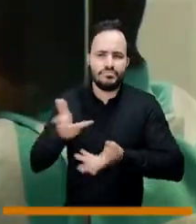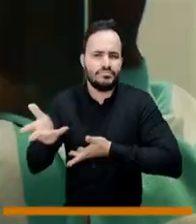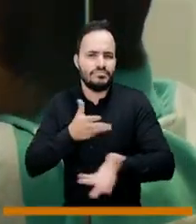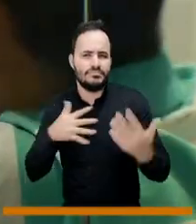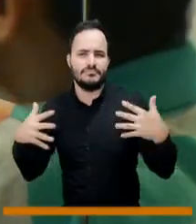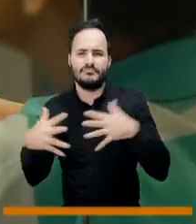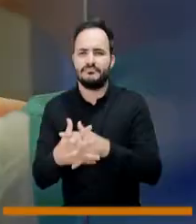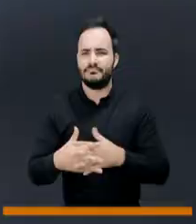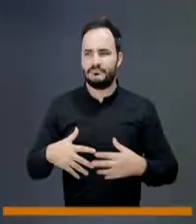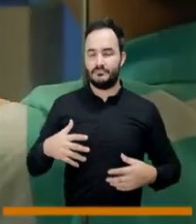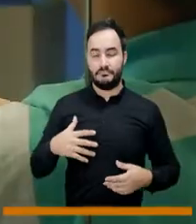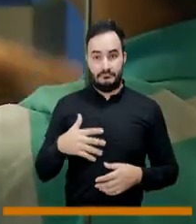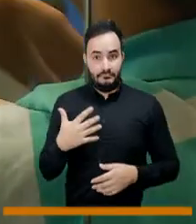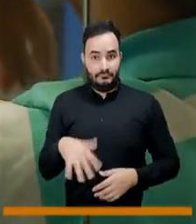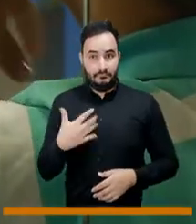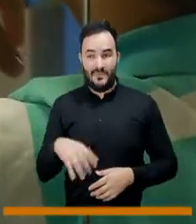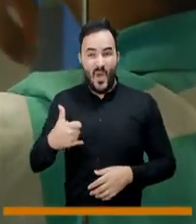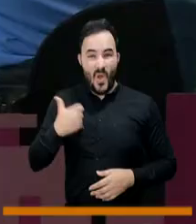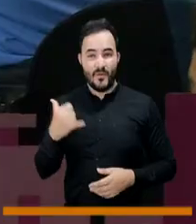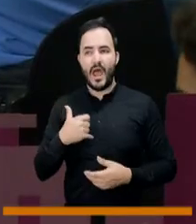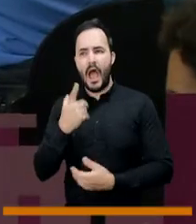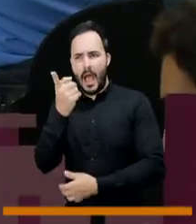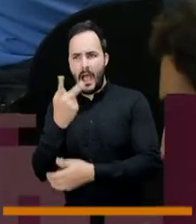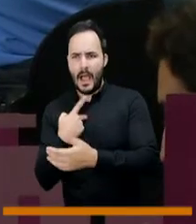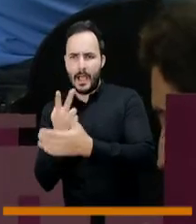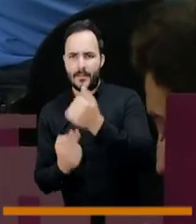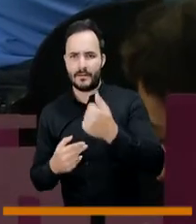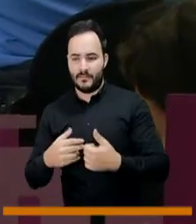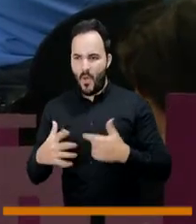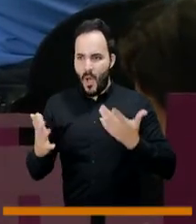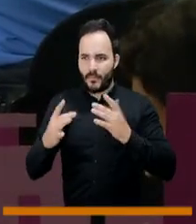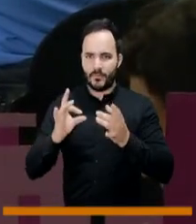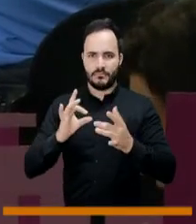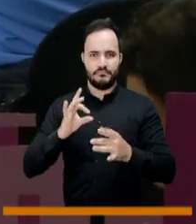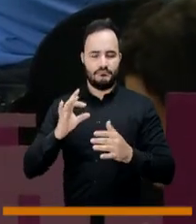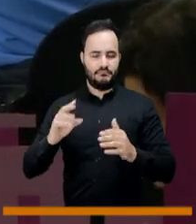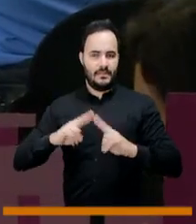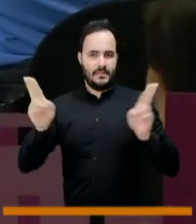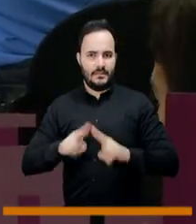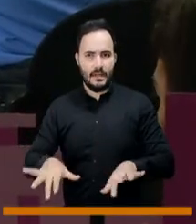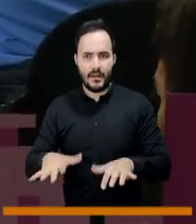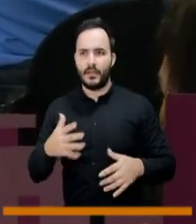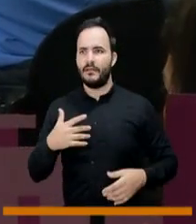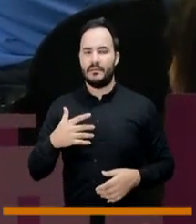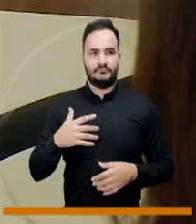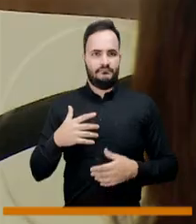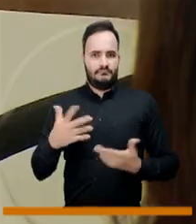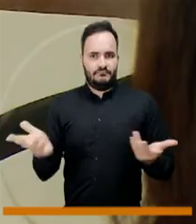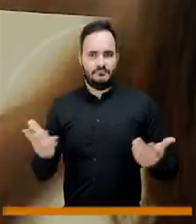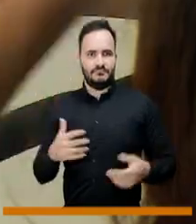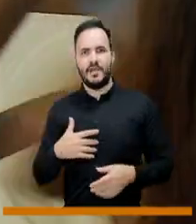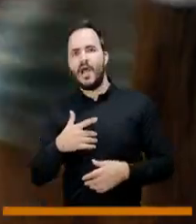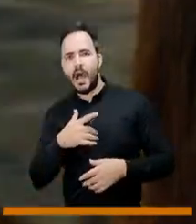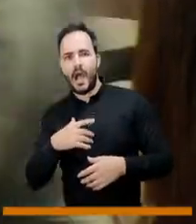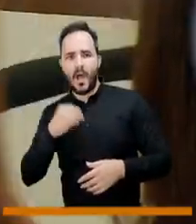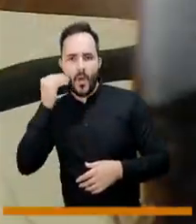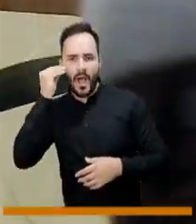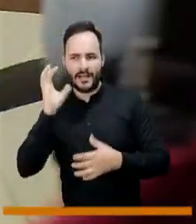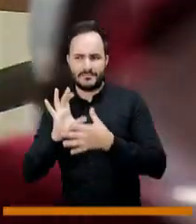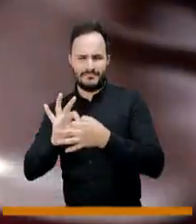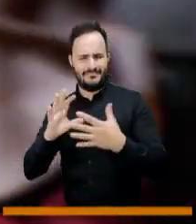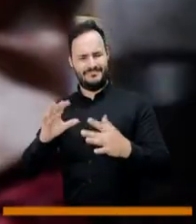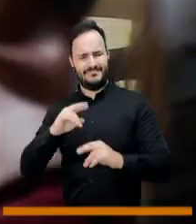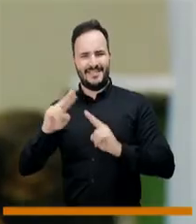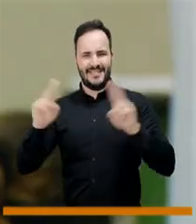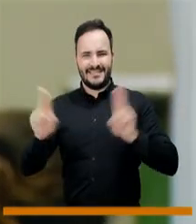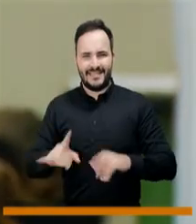hoy en día a través de estos medios arman su vida de pareja, arman su relación y sus familias, viven sus vidas. Entonces es no caer